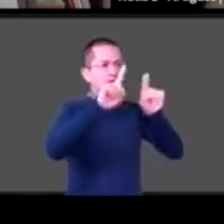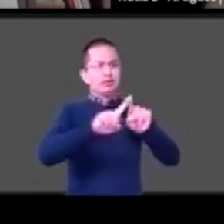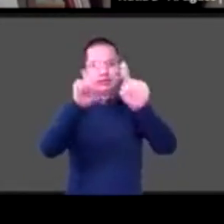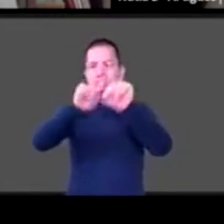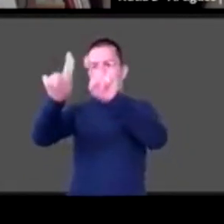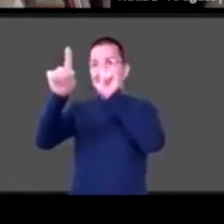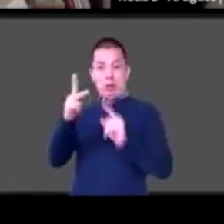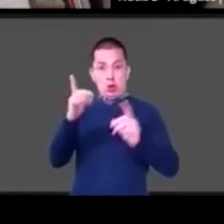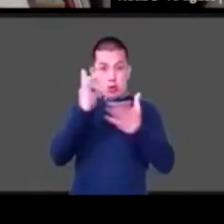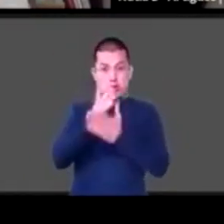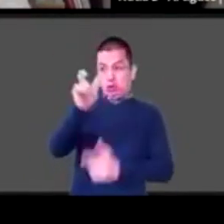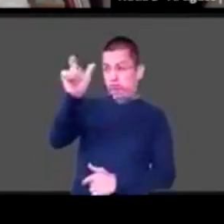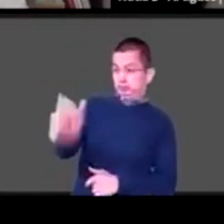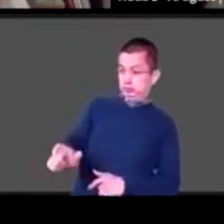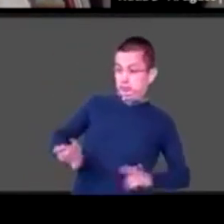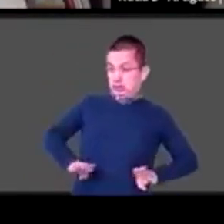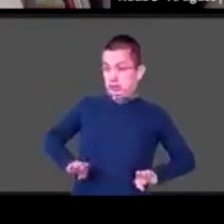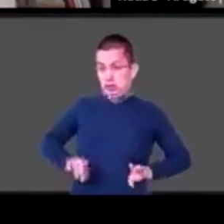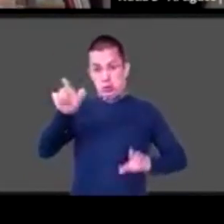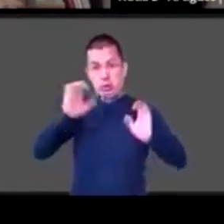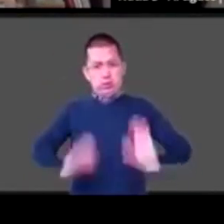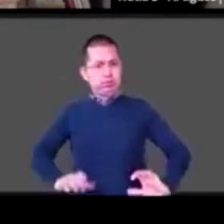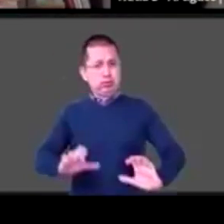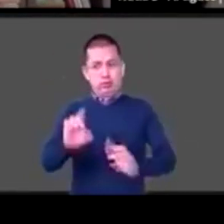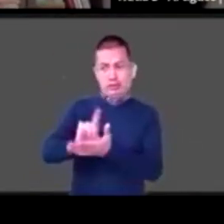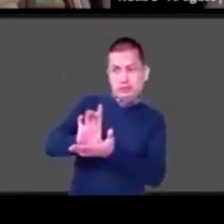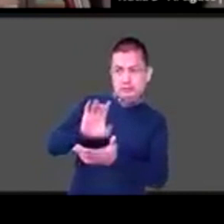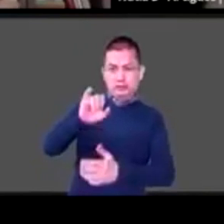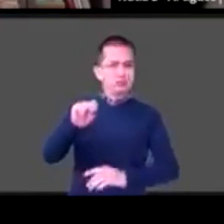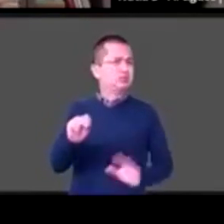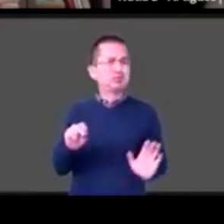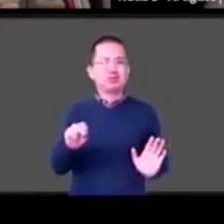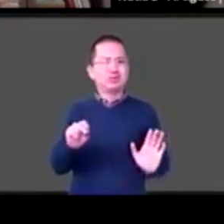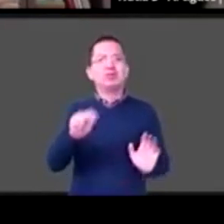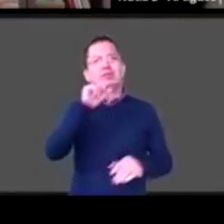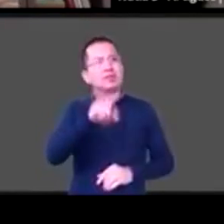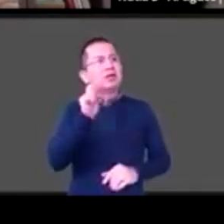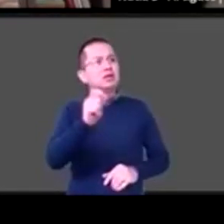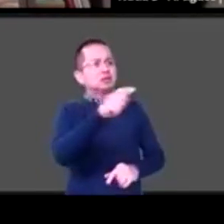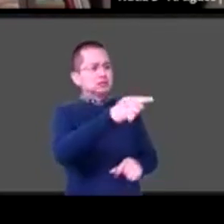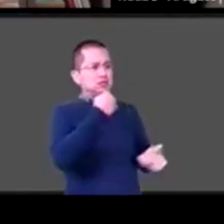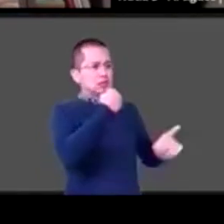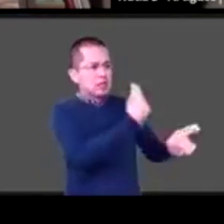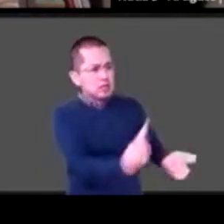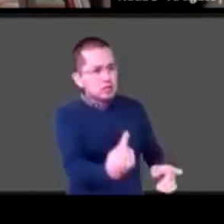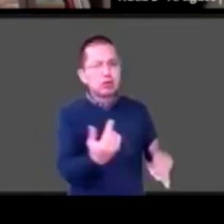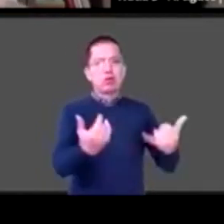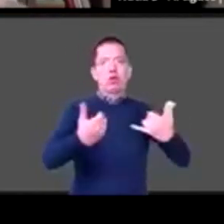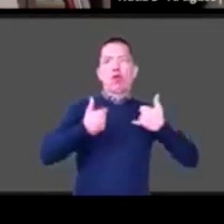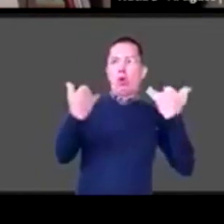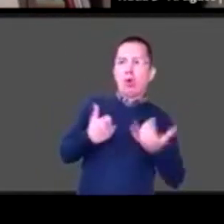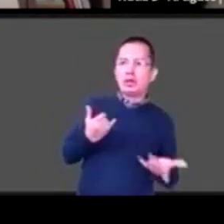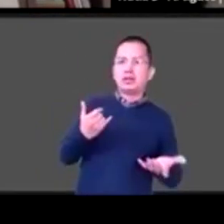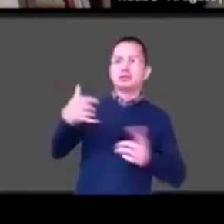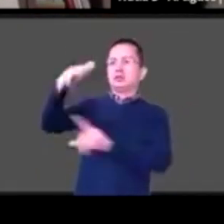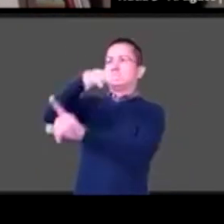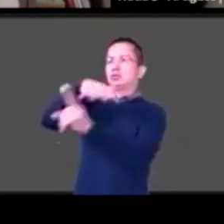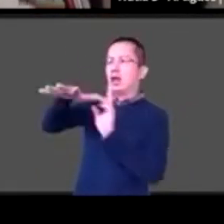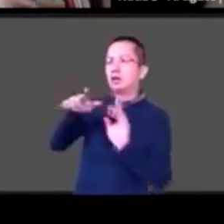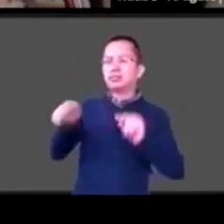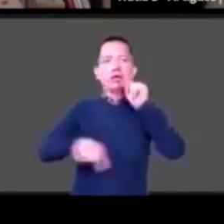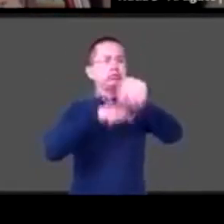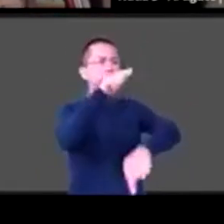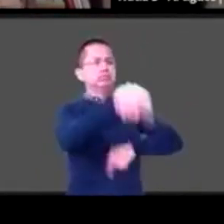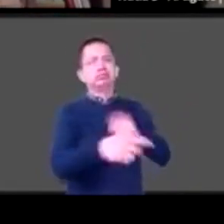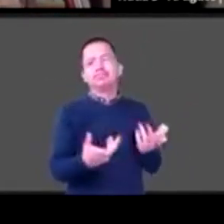estamos tocando aquí niñas niños adolescentes todos esos temas entonces yo creo que es un buen momento de reflexión y de